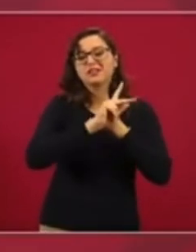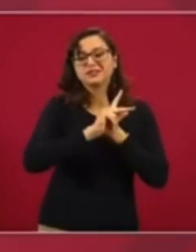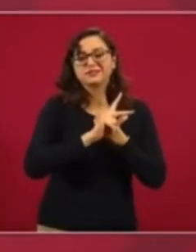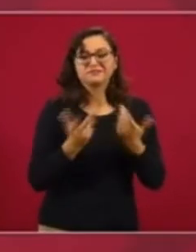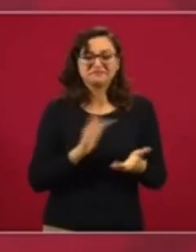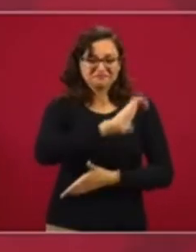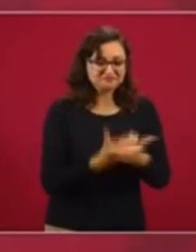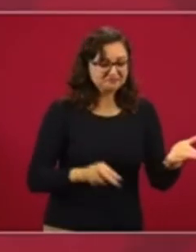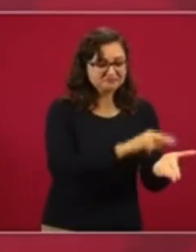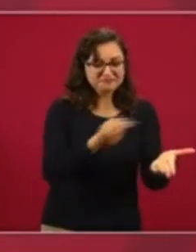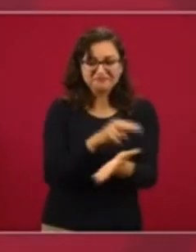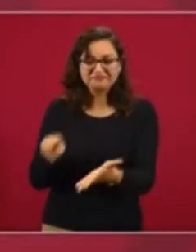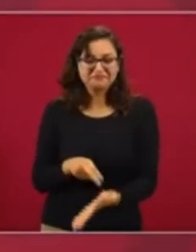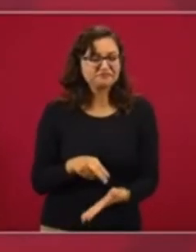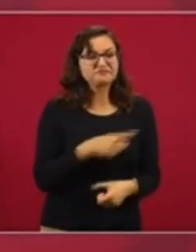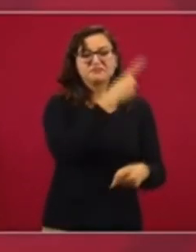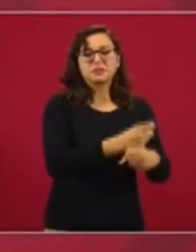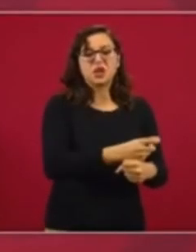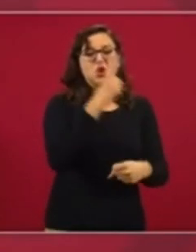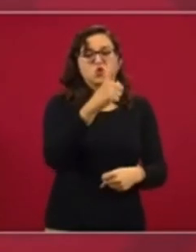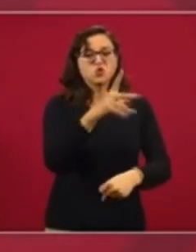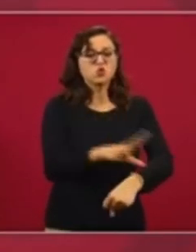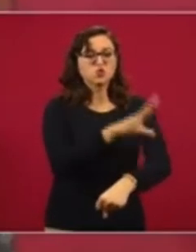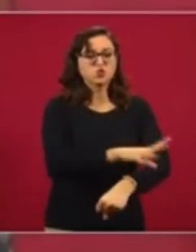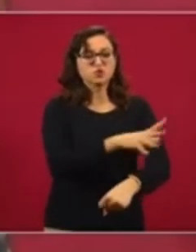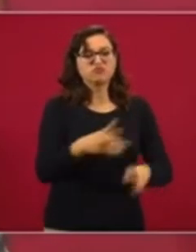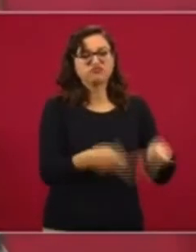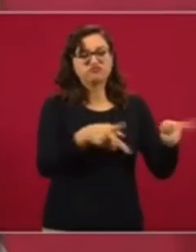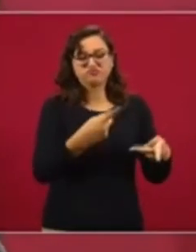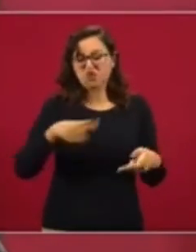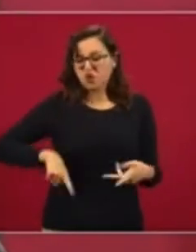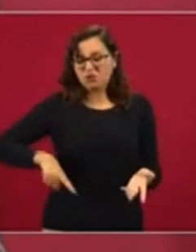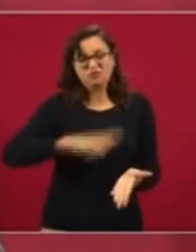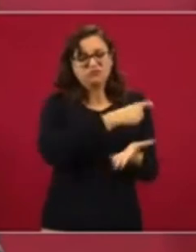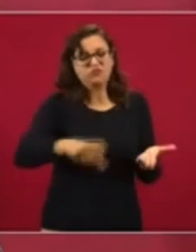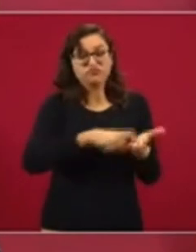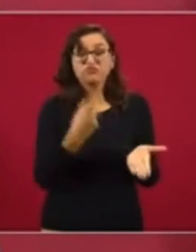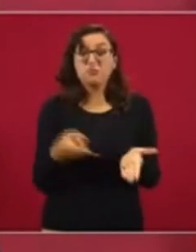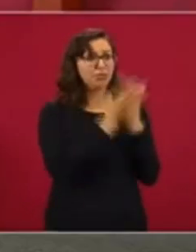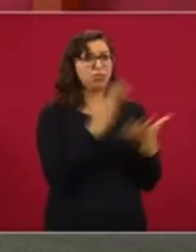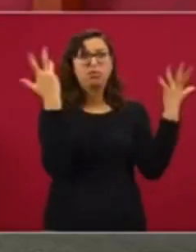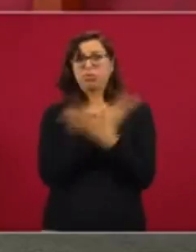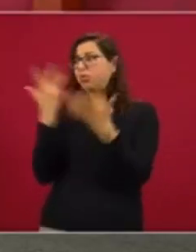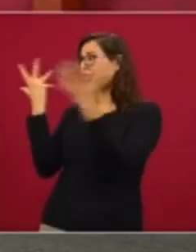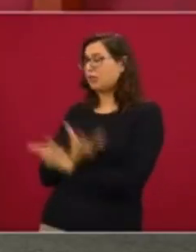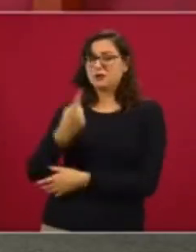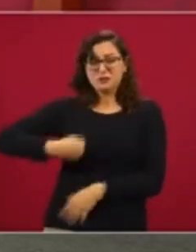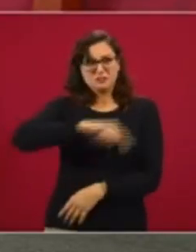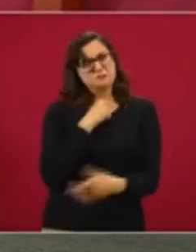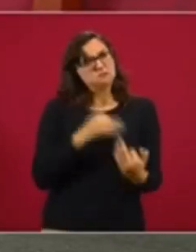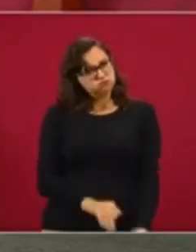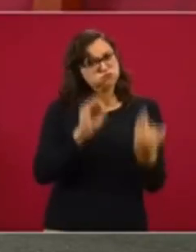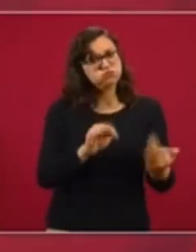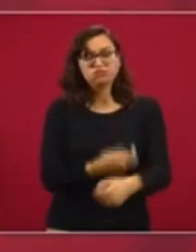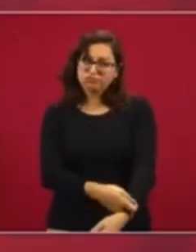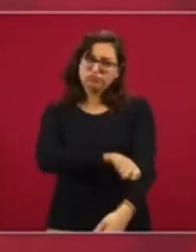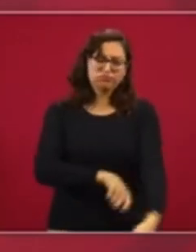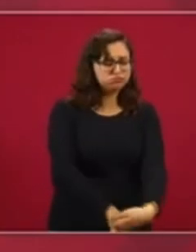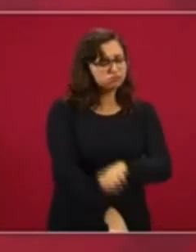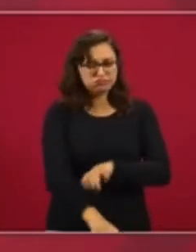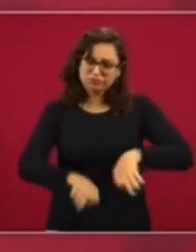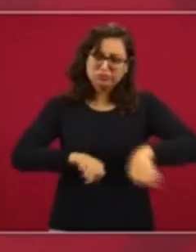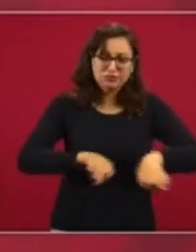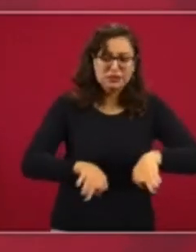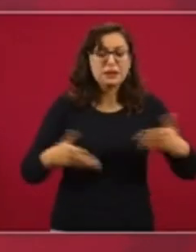la energía eléctrica con subsidio, o con solo de precio. Entonces, les estoy diciendo a los